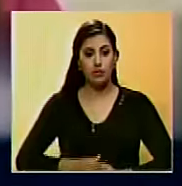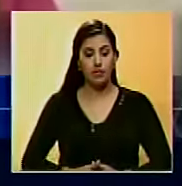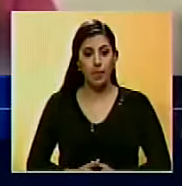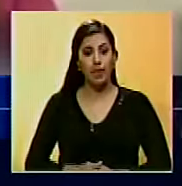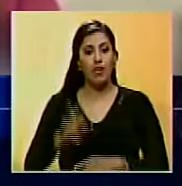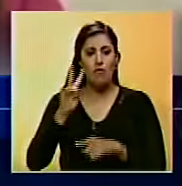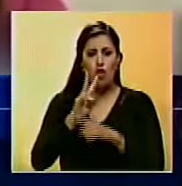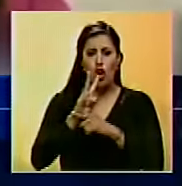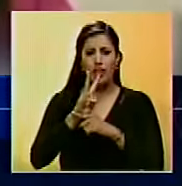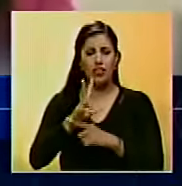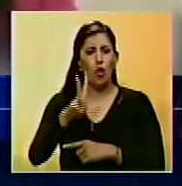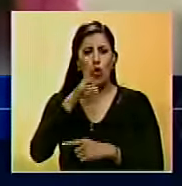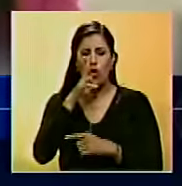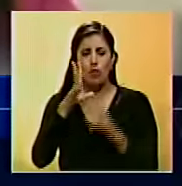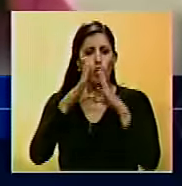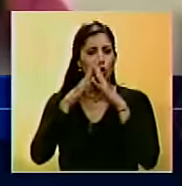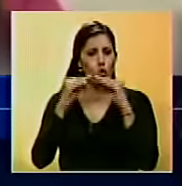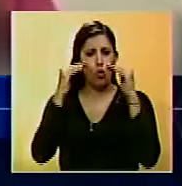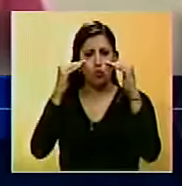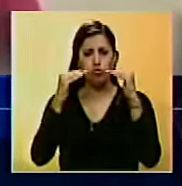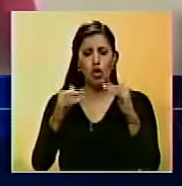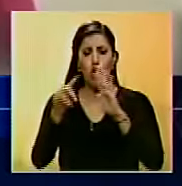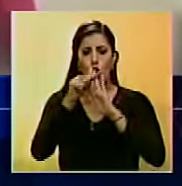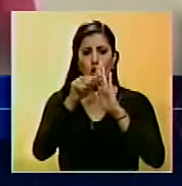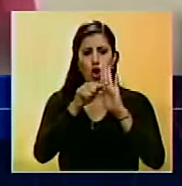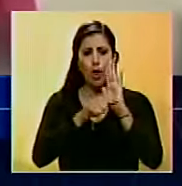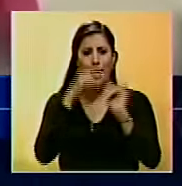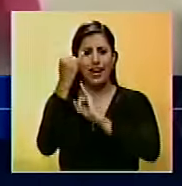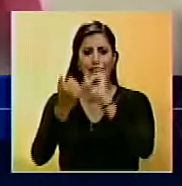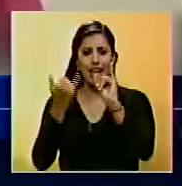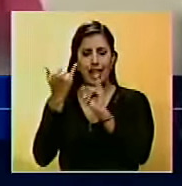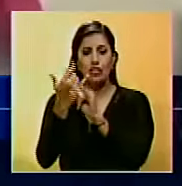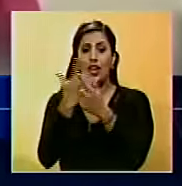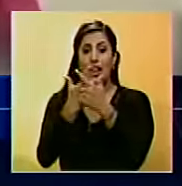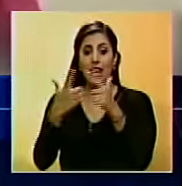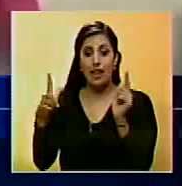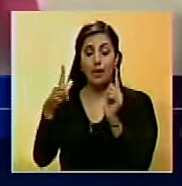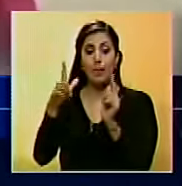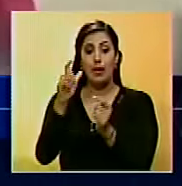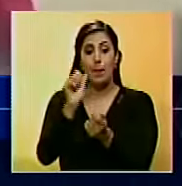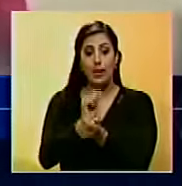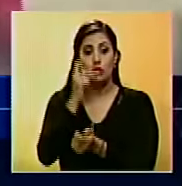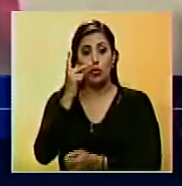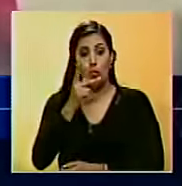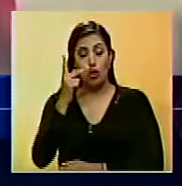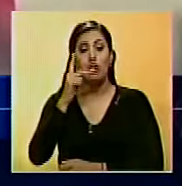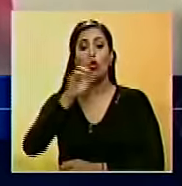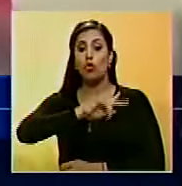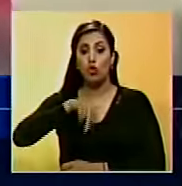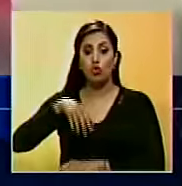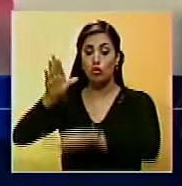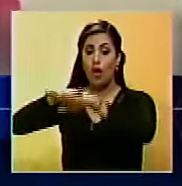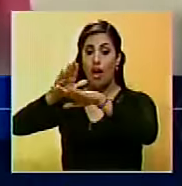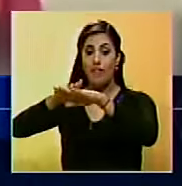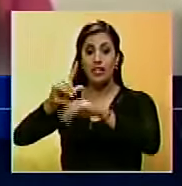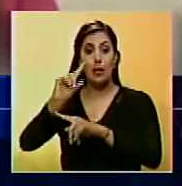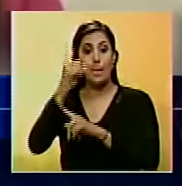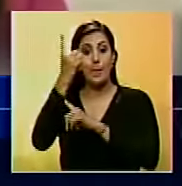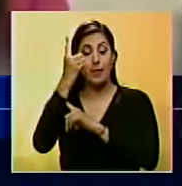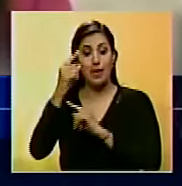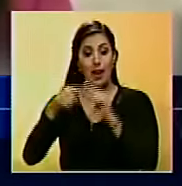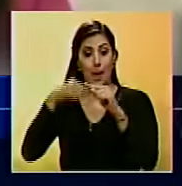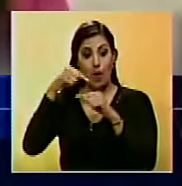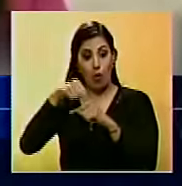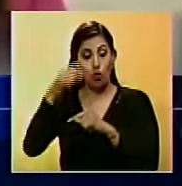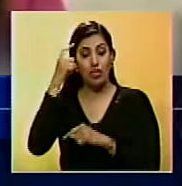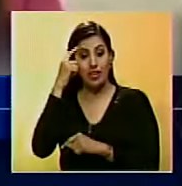Violenta absolutamente toda la doctrina internacional en materia de amnistía y en ese sentido solicitamos a primera hora del